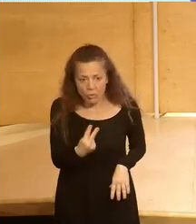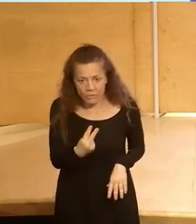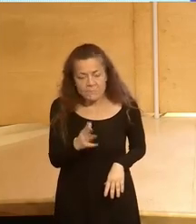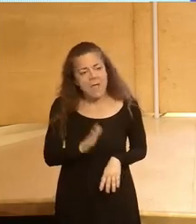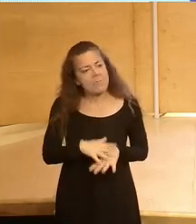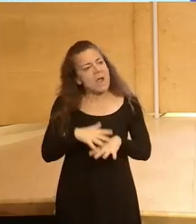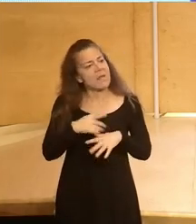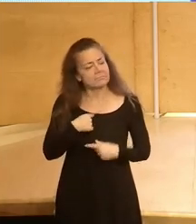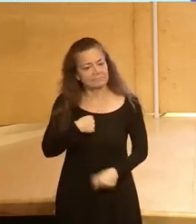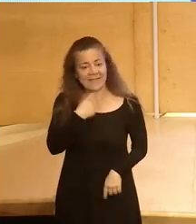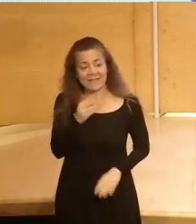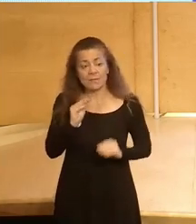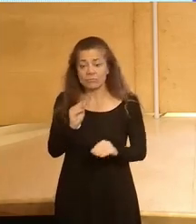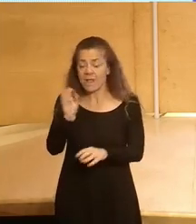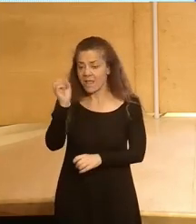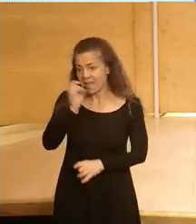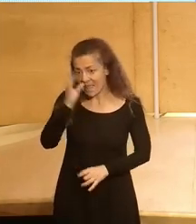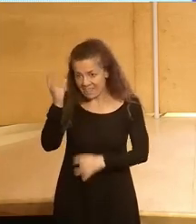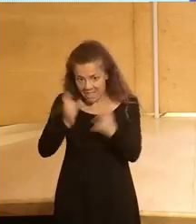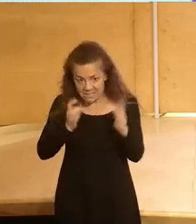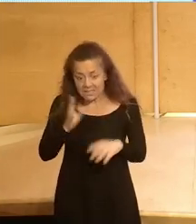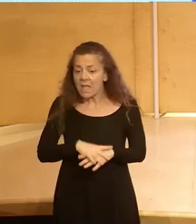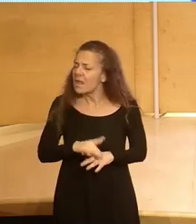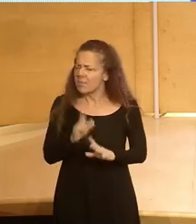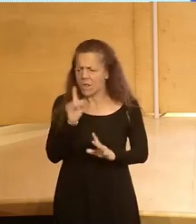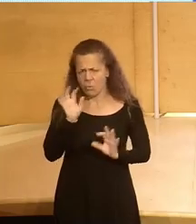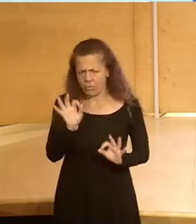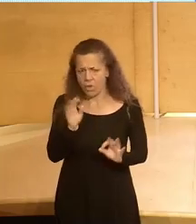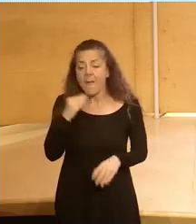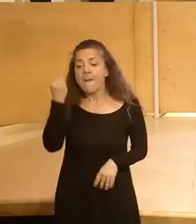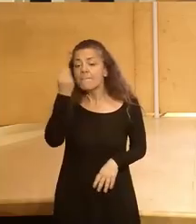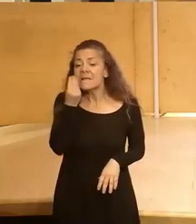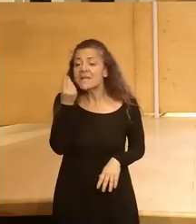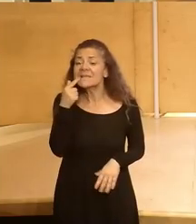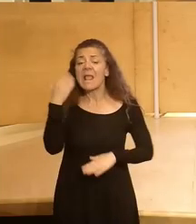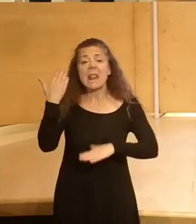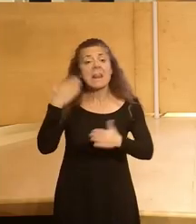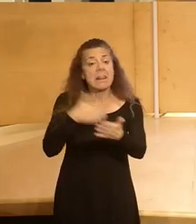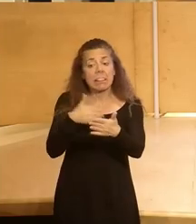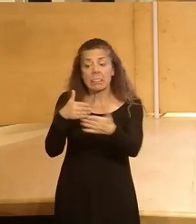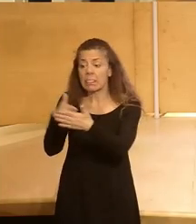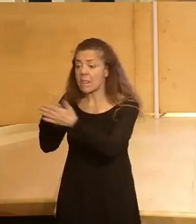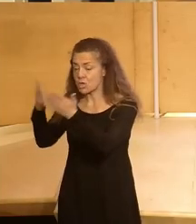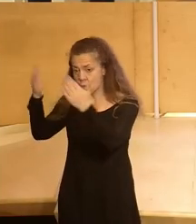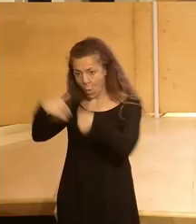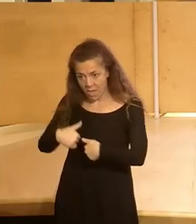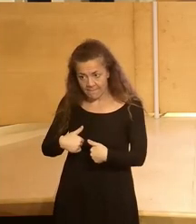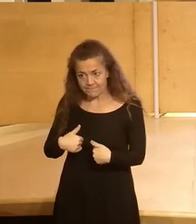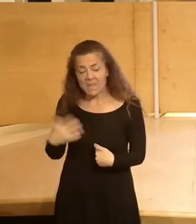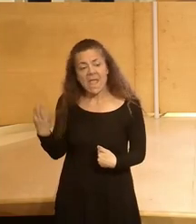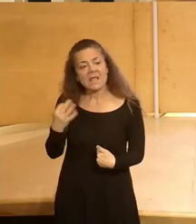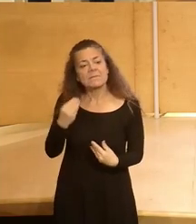manifestar vuestras ideas y desde luego penséis que no tenéis límites y que tenéis que